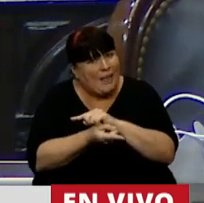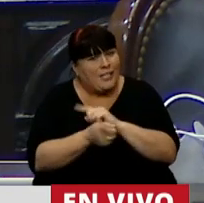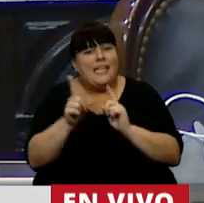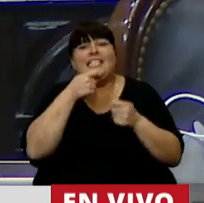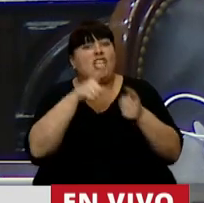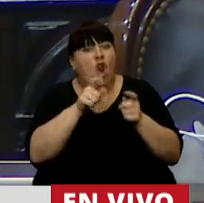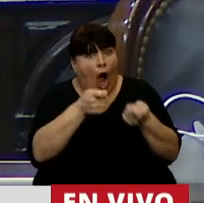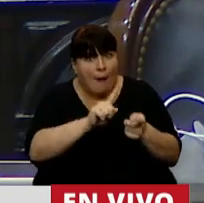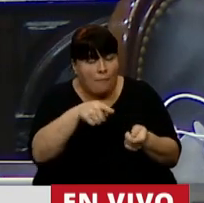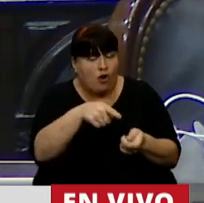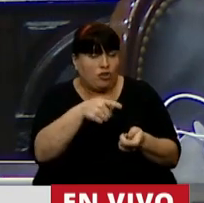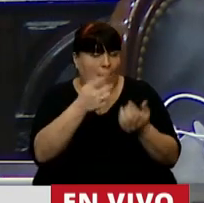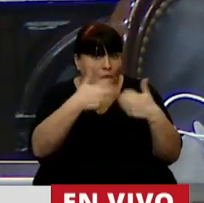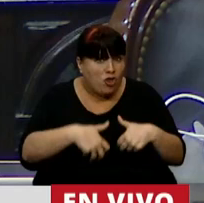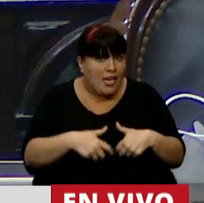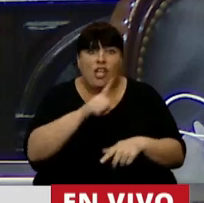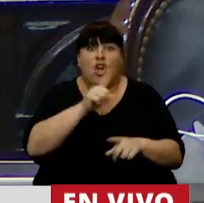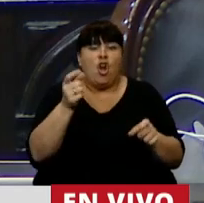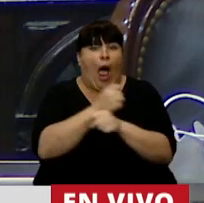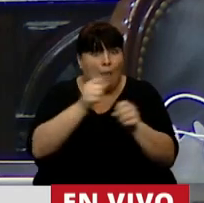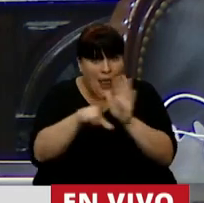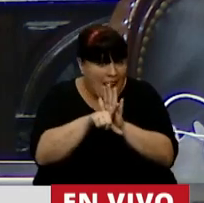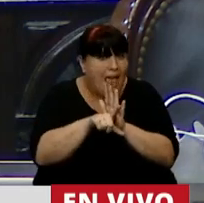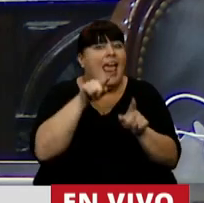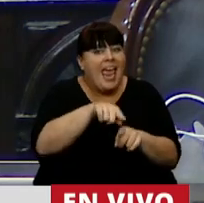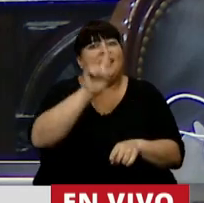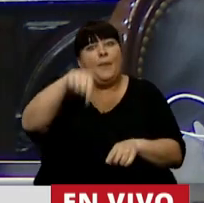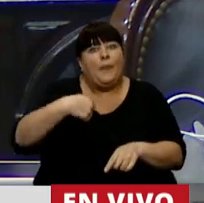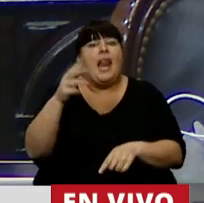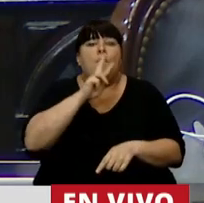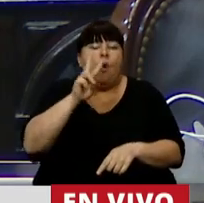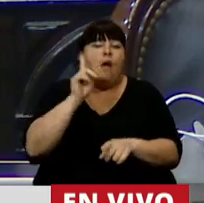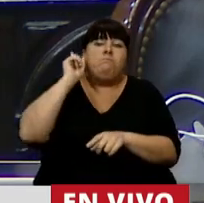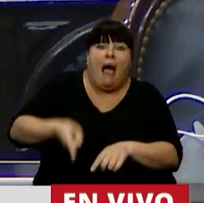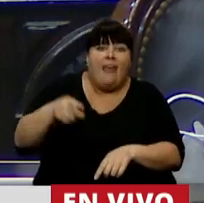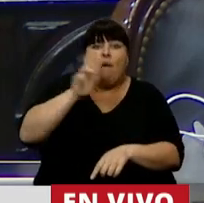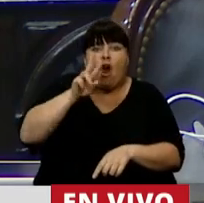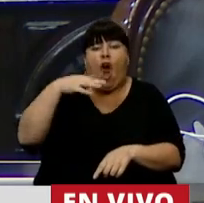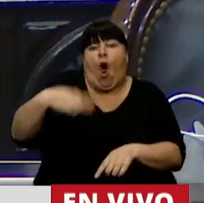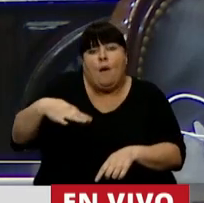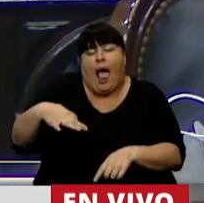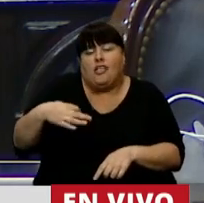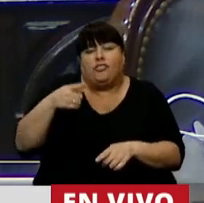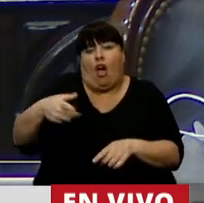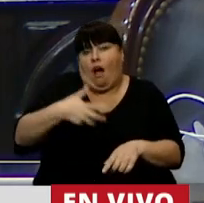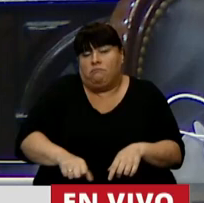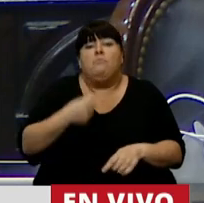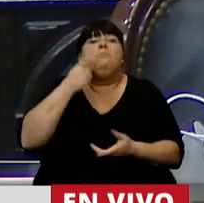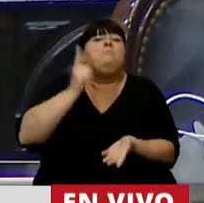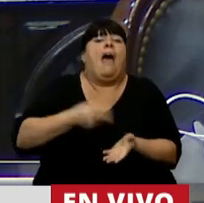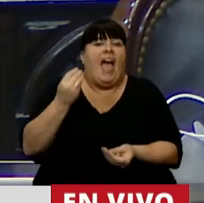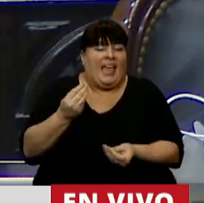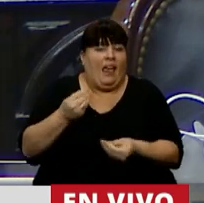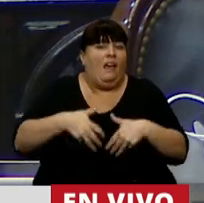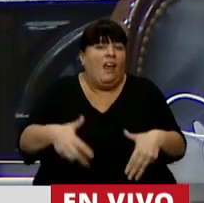acompañar este proyecto y el que esto no se convierta en ley, es lo que obliga y lo que le impone a las mujeres. Por ejemplo, le impone